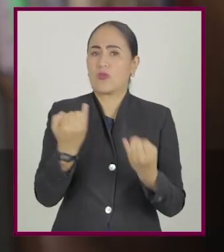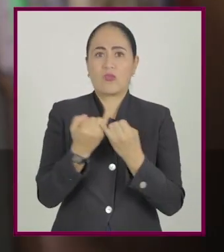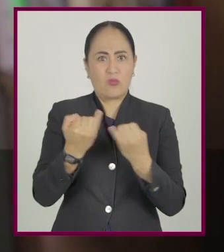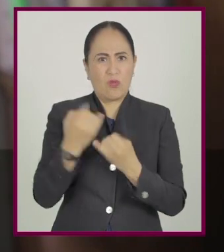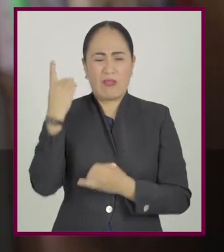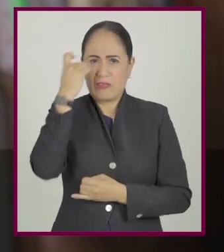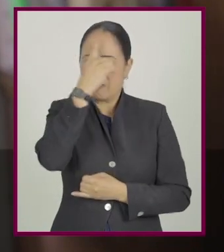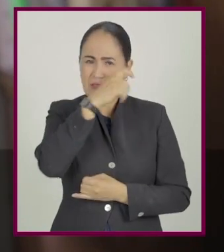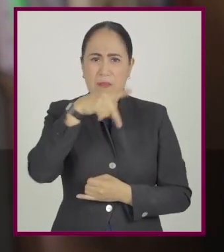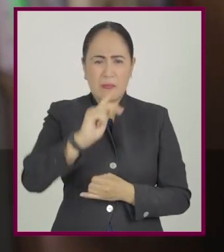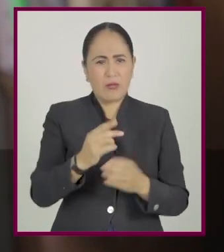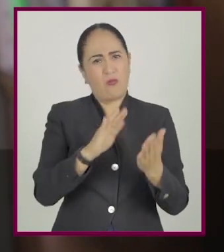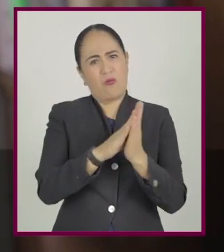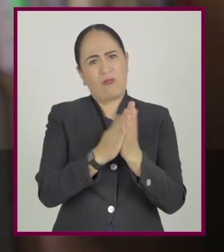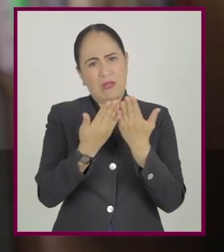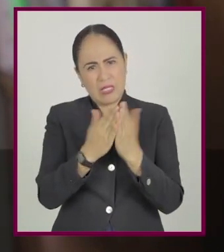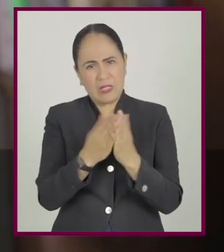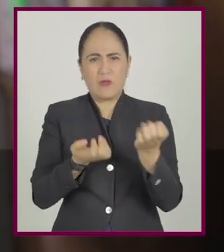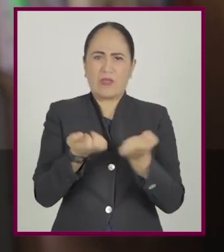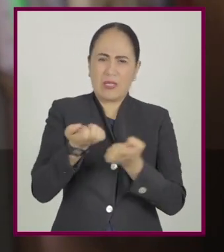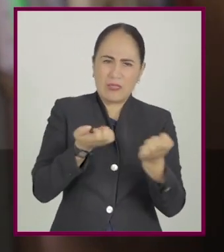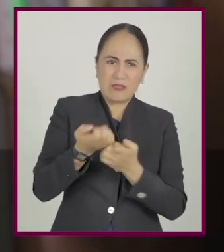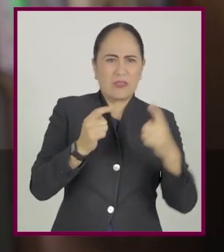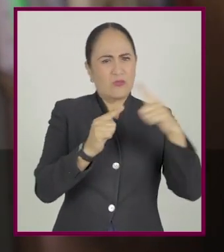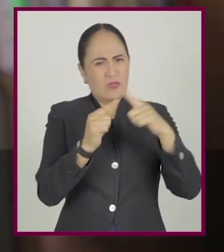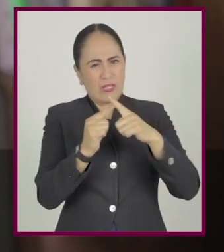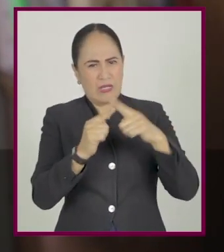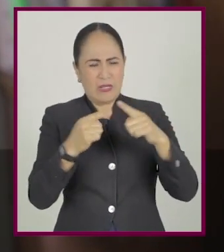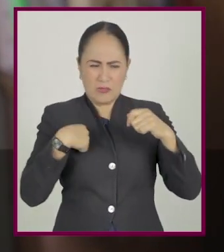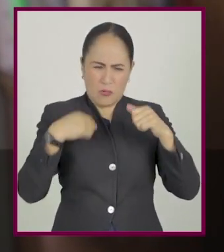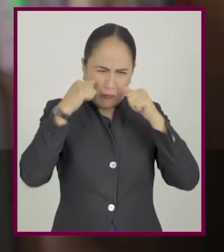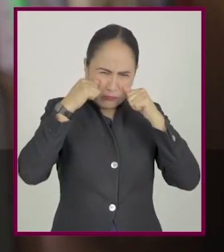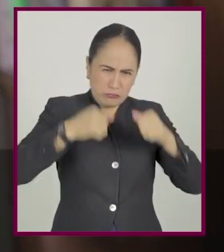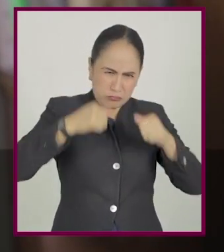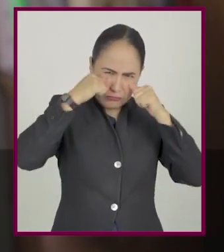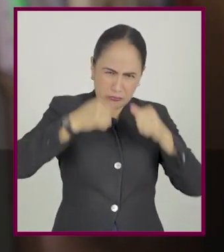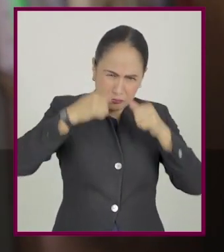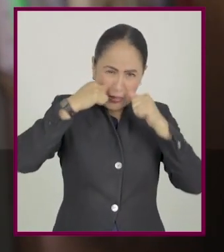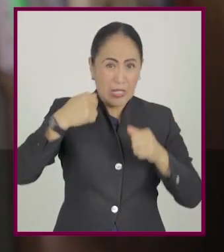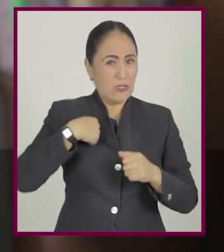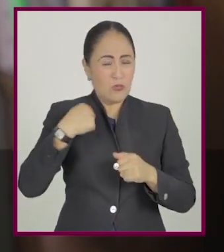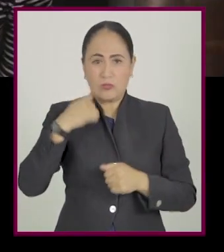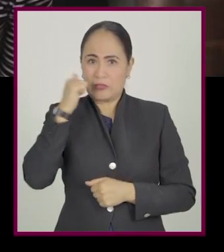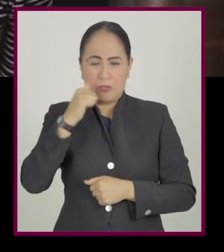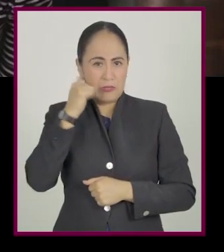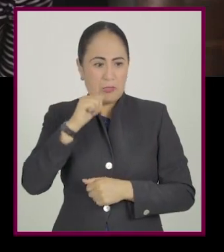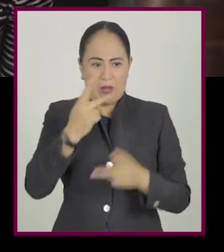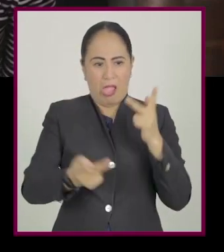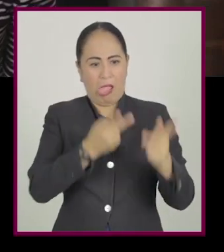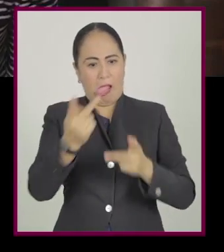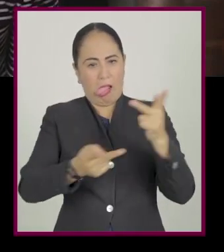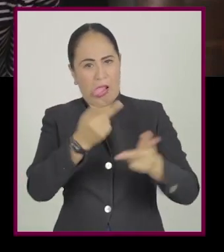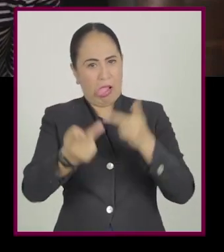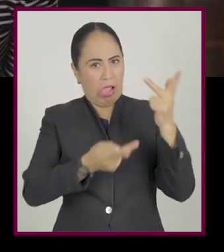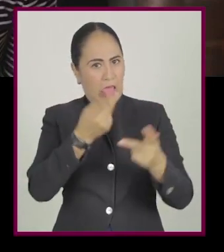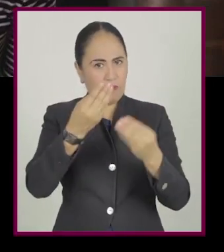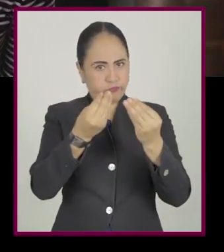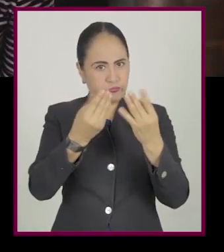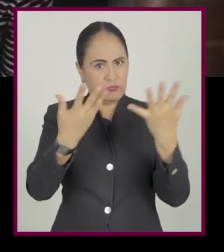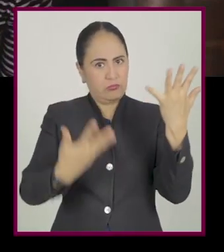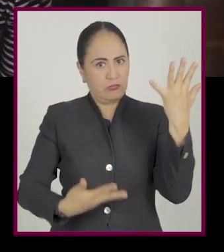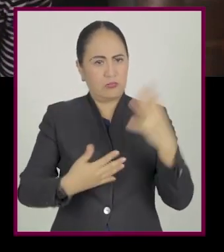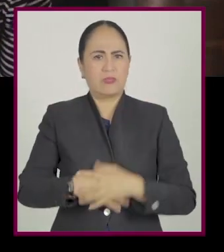Pero por lo mismo les tengo que poner atención a los libros, ejercicios y tareas que dejan los maestros y las maestras. Además de que soy la más